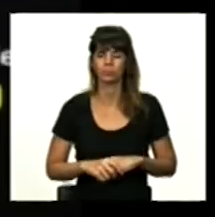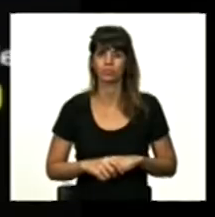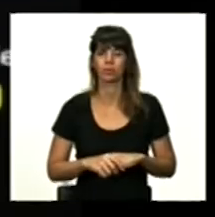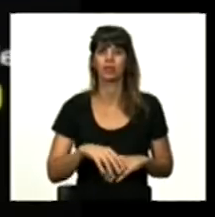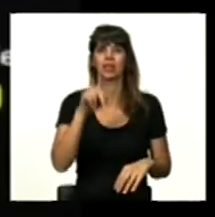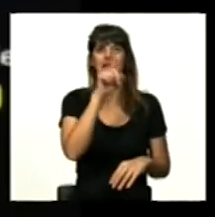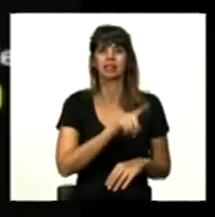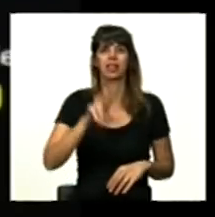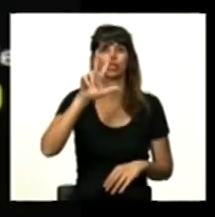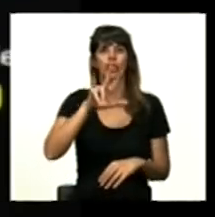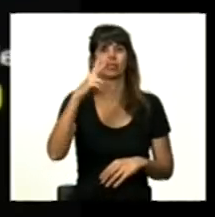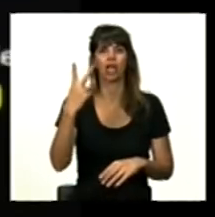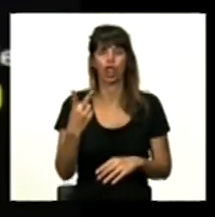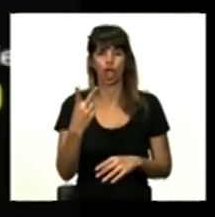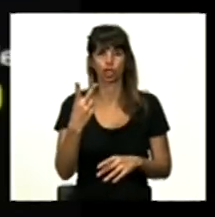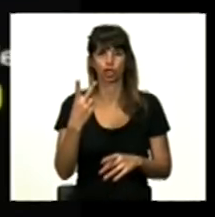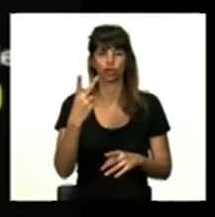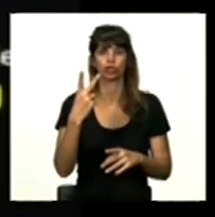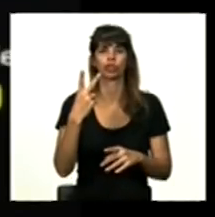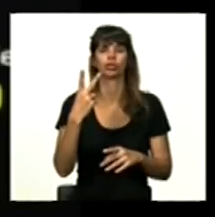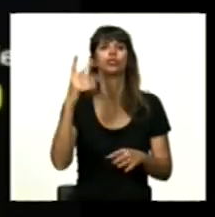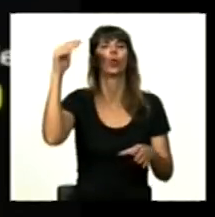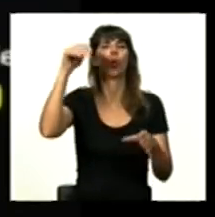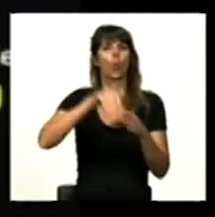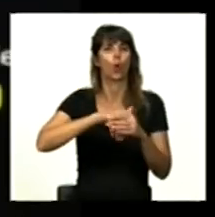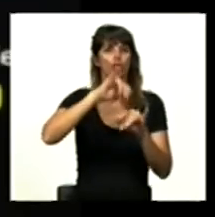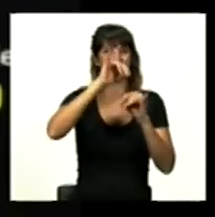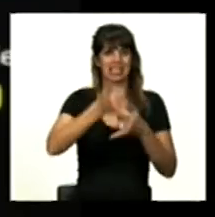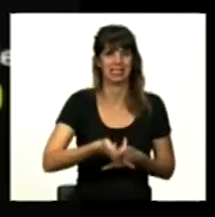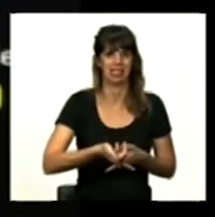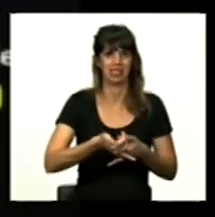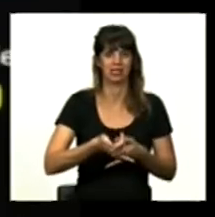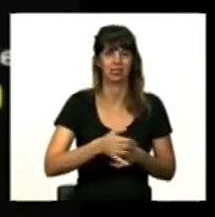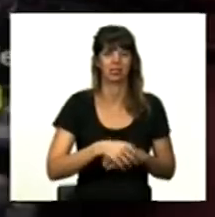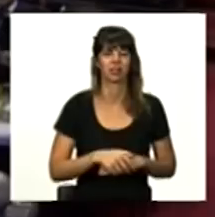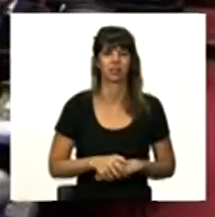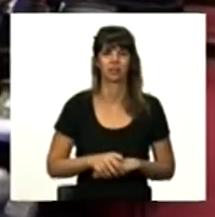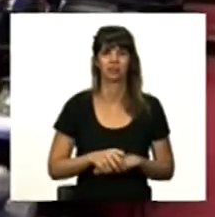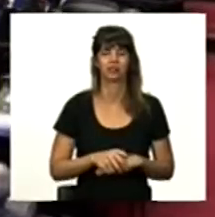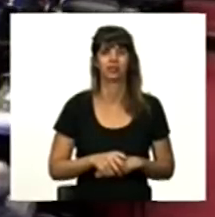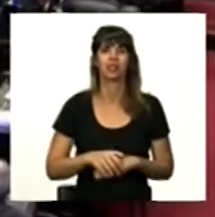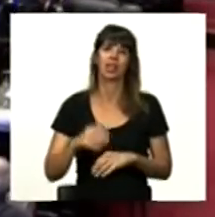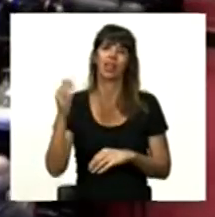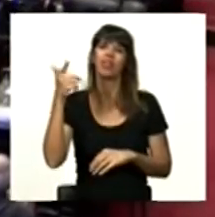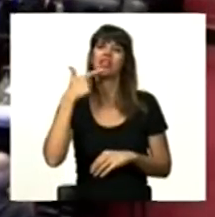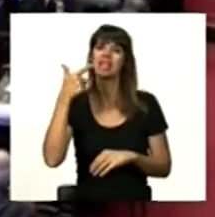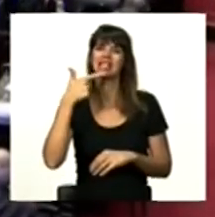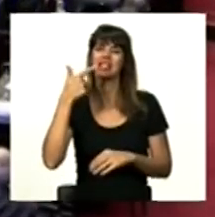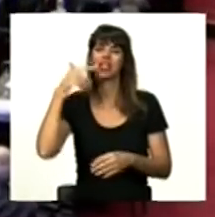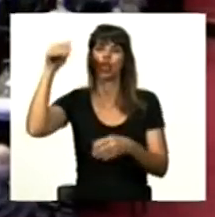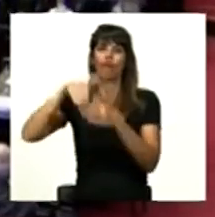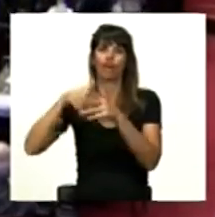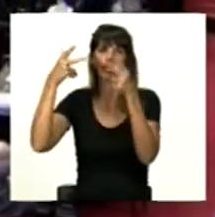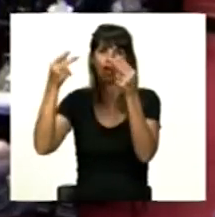132 señores diputados votaron por la afirmativa, 17 por la